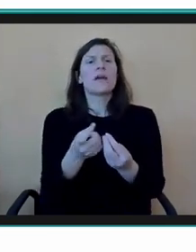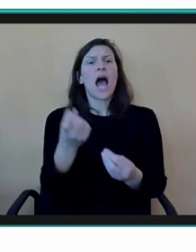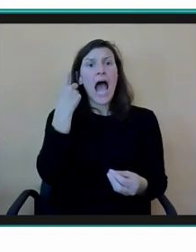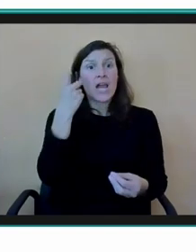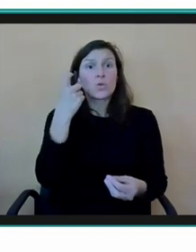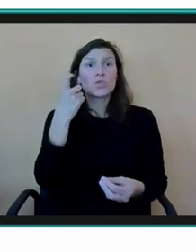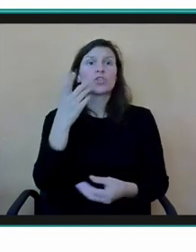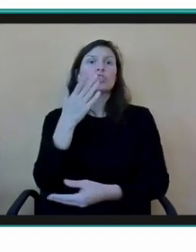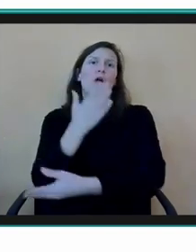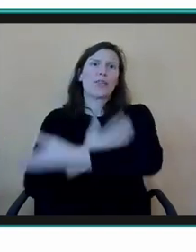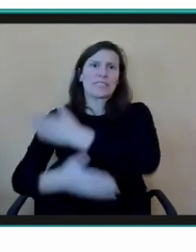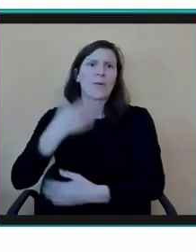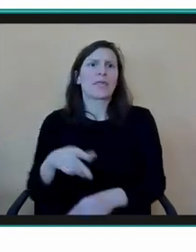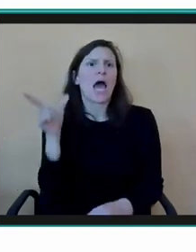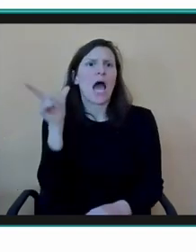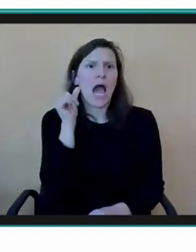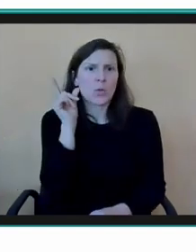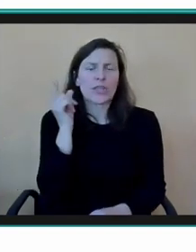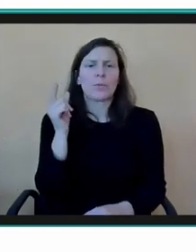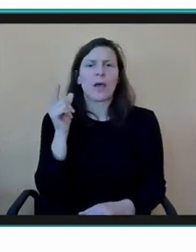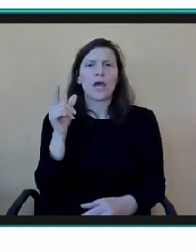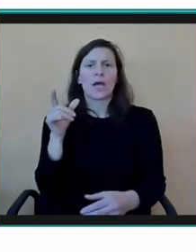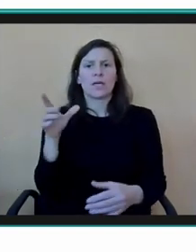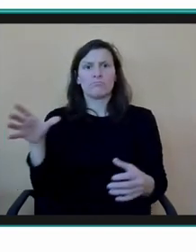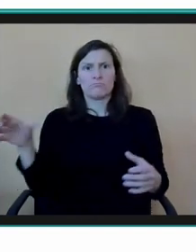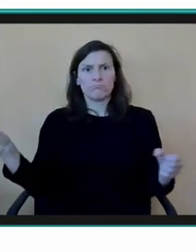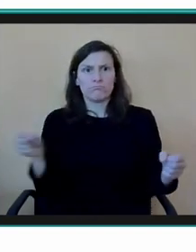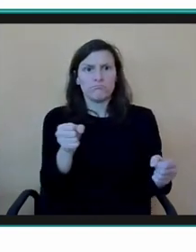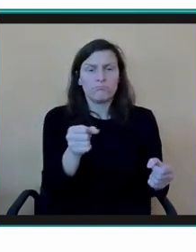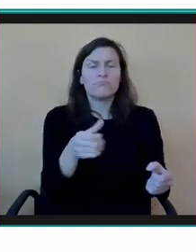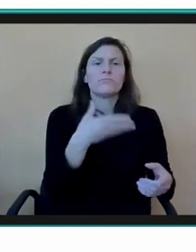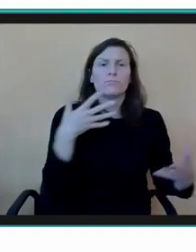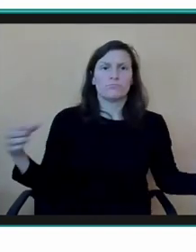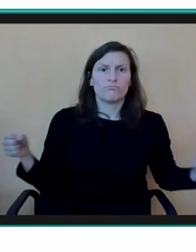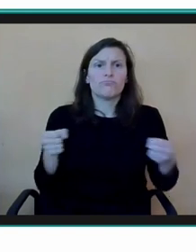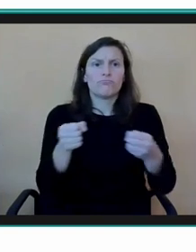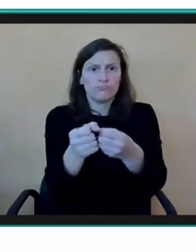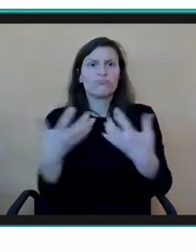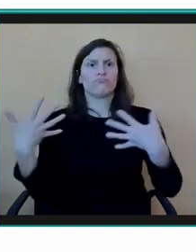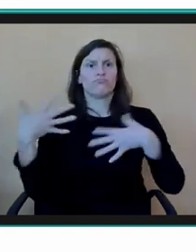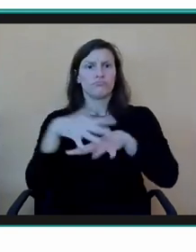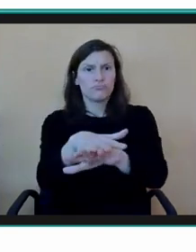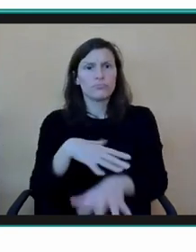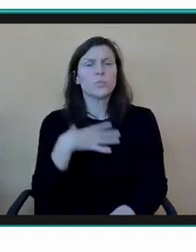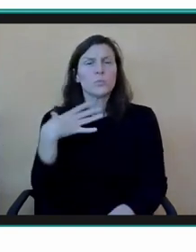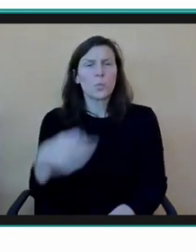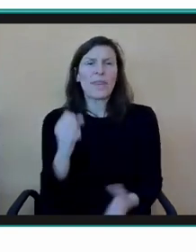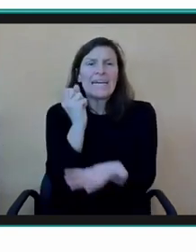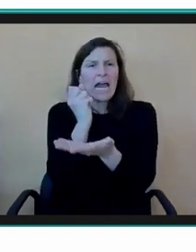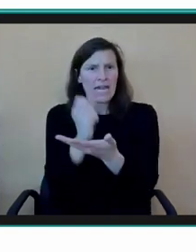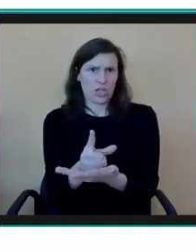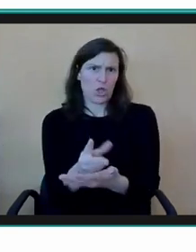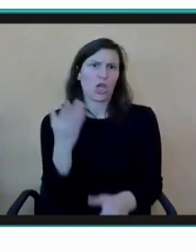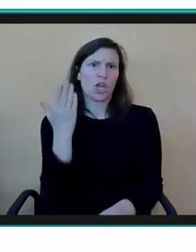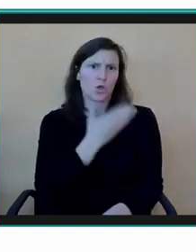otro de los retos que ha tenido este colegio. Este colegio ha abierto sus